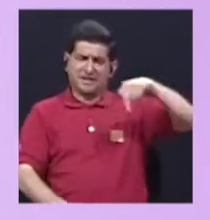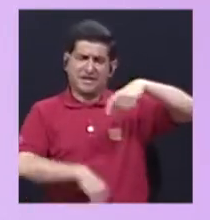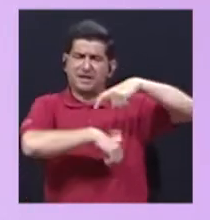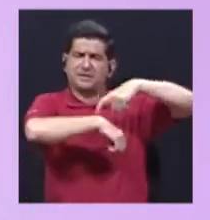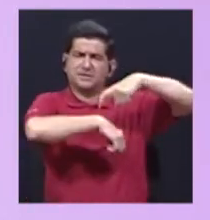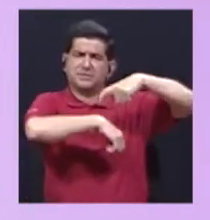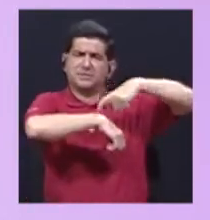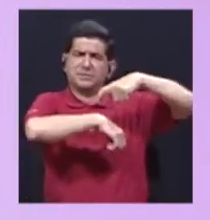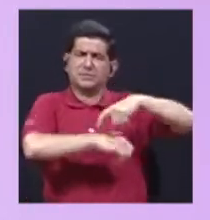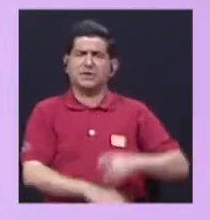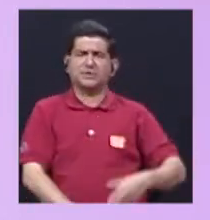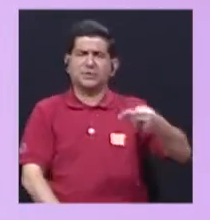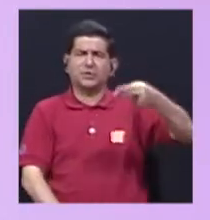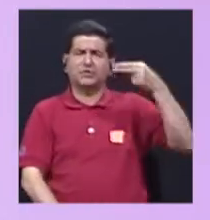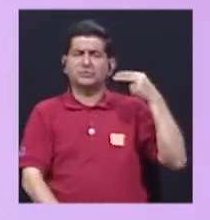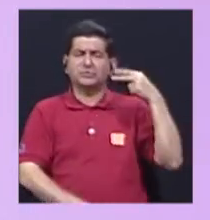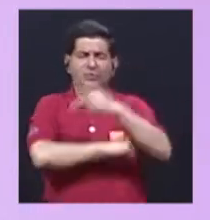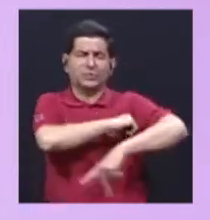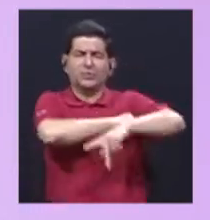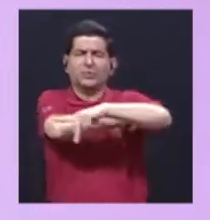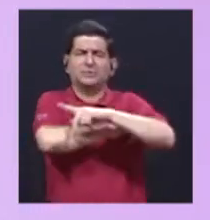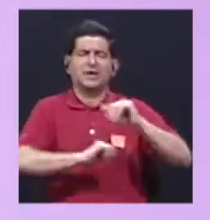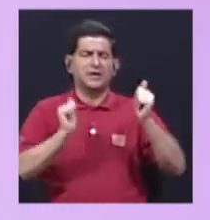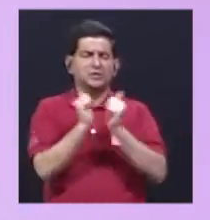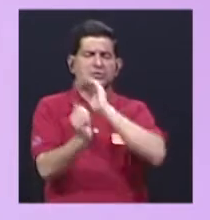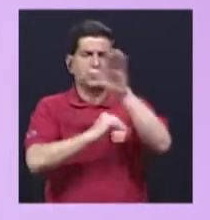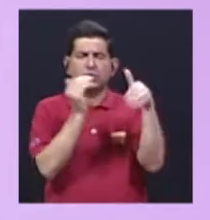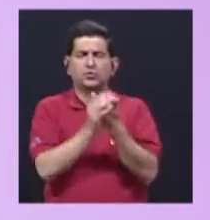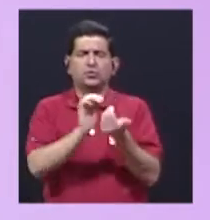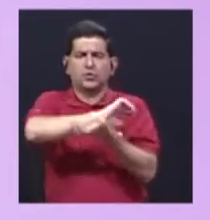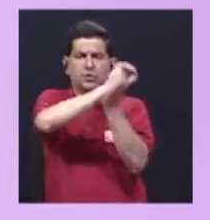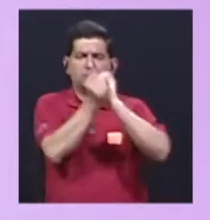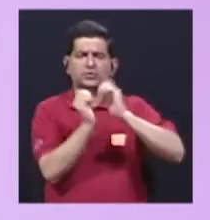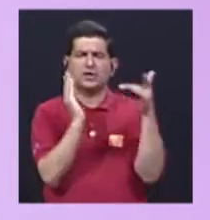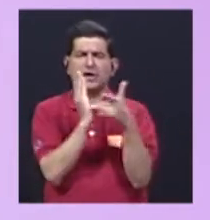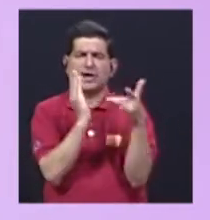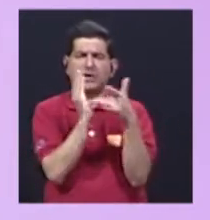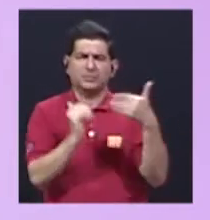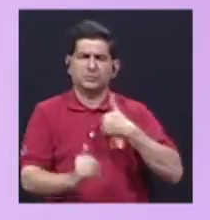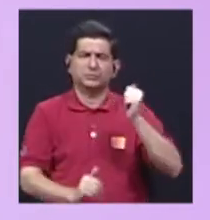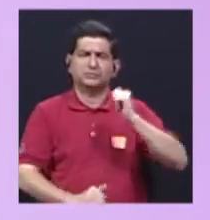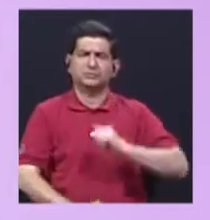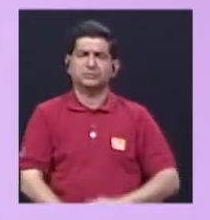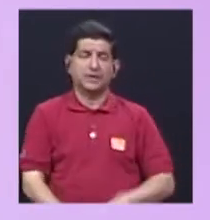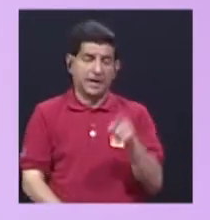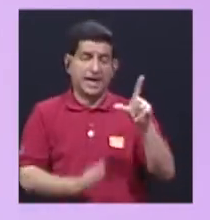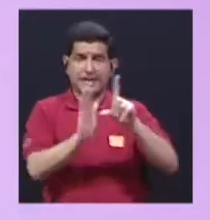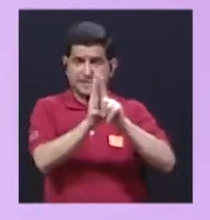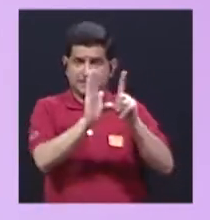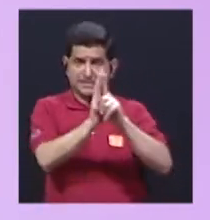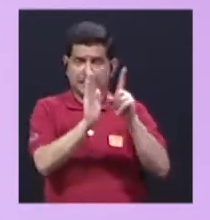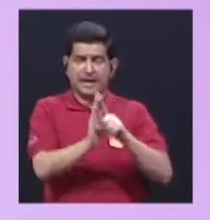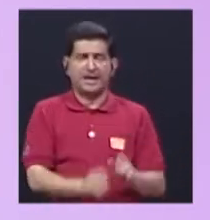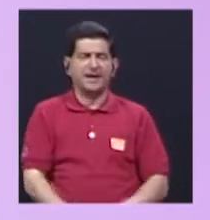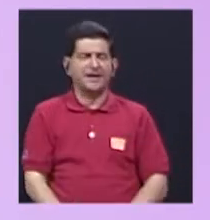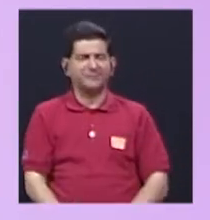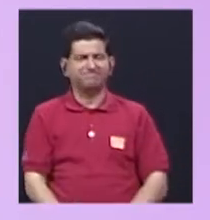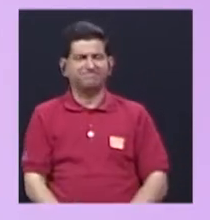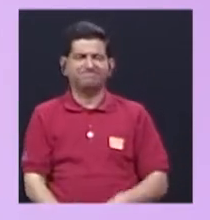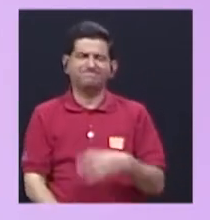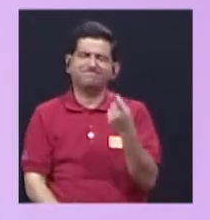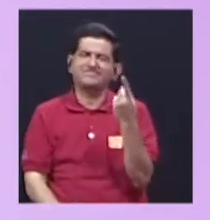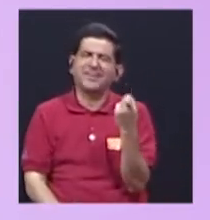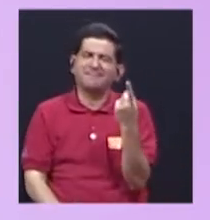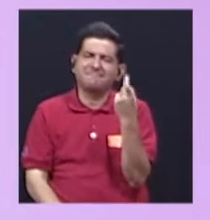este momento histórico de nuestro país, con todos los cambios tecnológicos que se han dado. Es una ley omisa porque